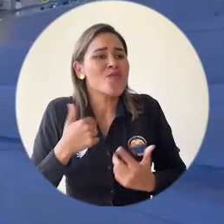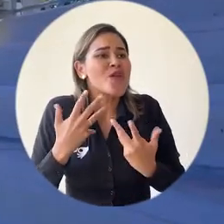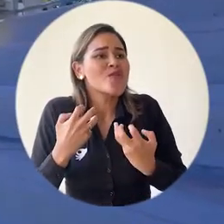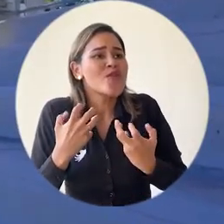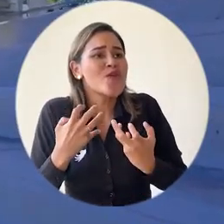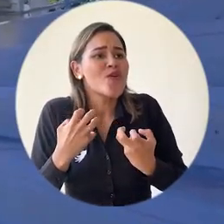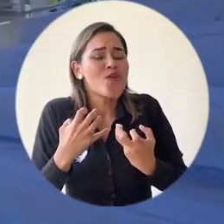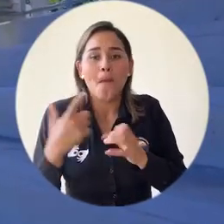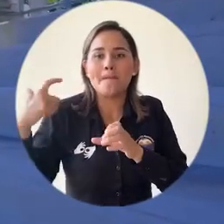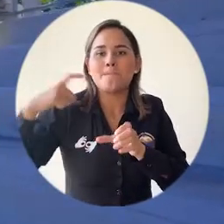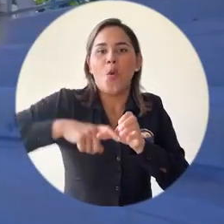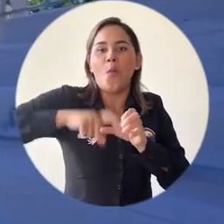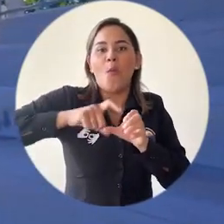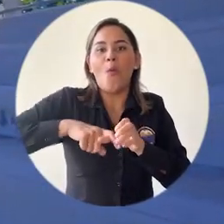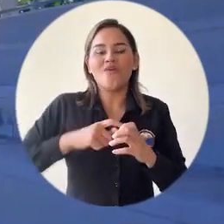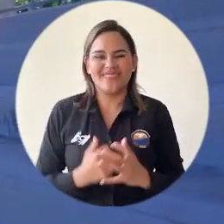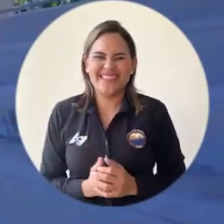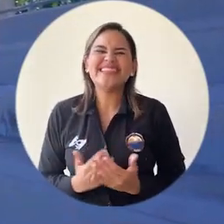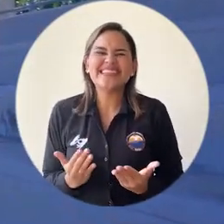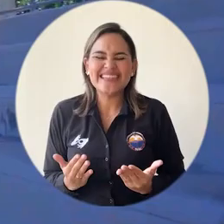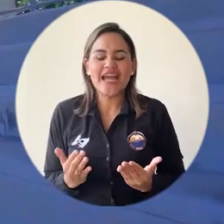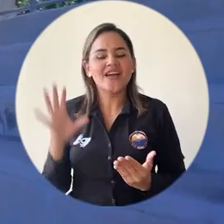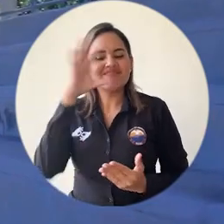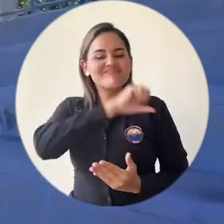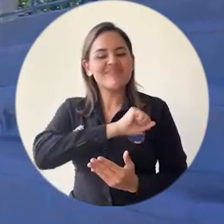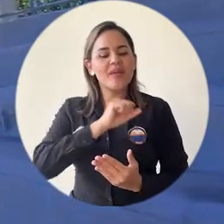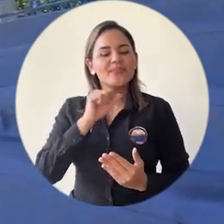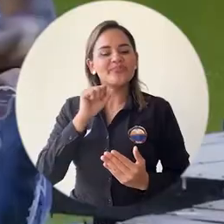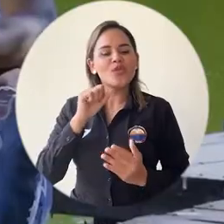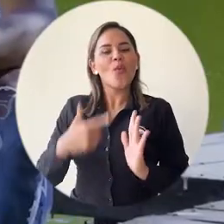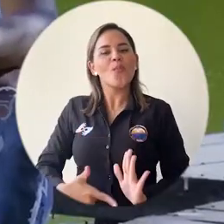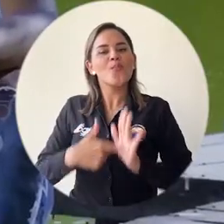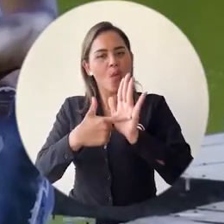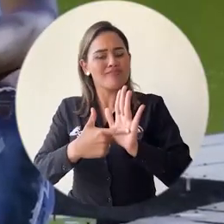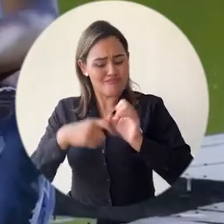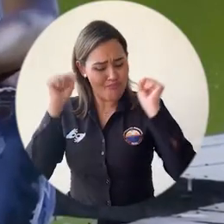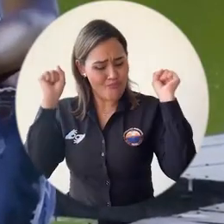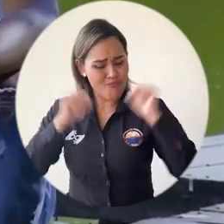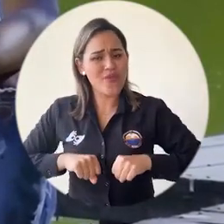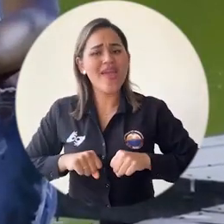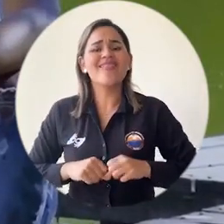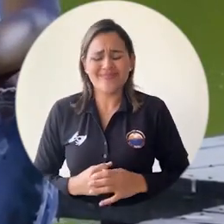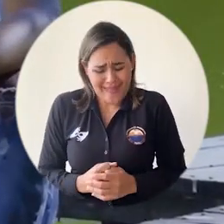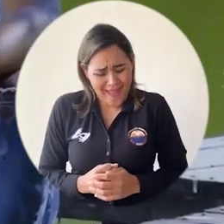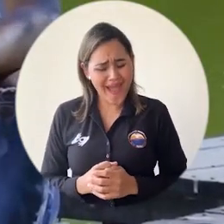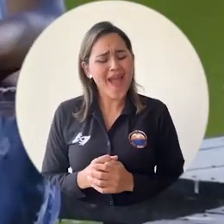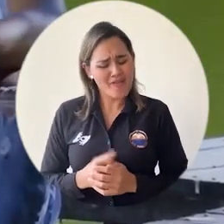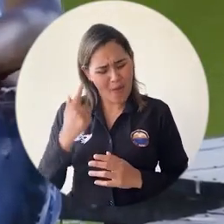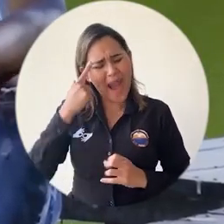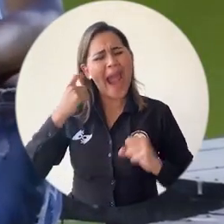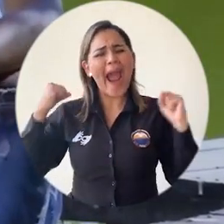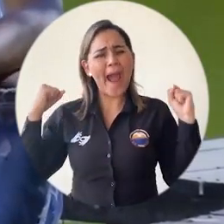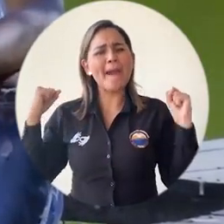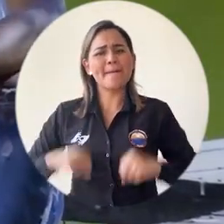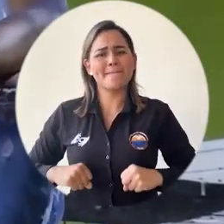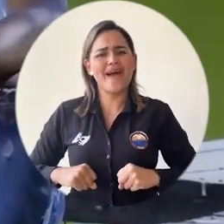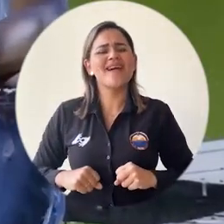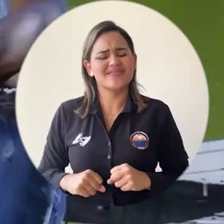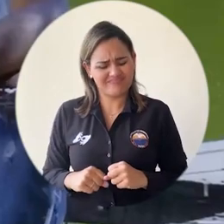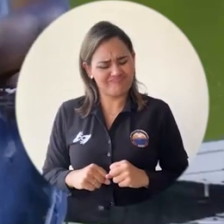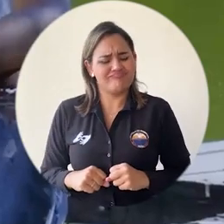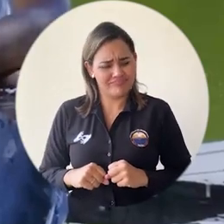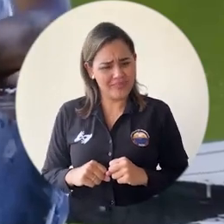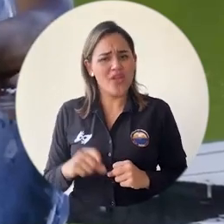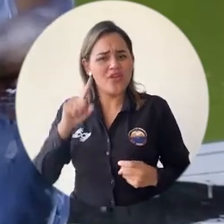las que sí se puede, o sea, si eres capaz de poder entrar a una universidad, si eres capaz de poder tener una